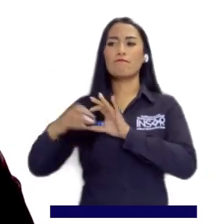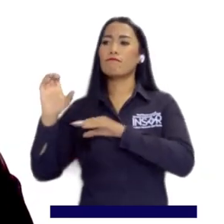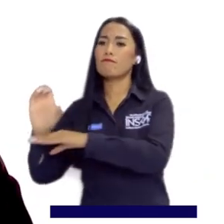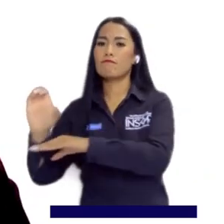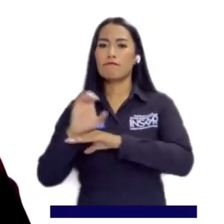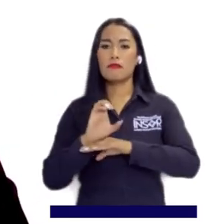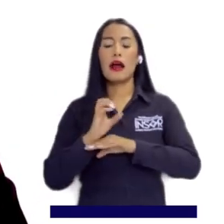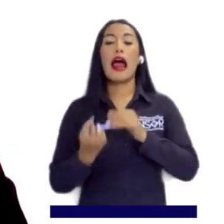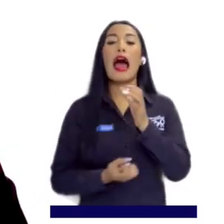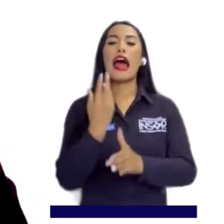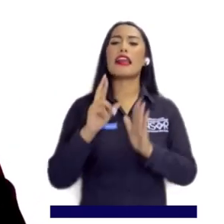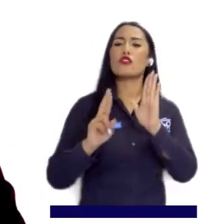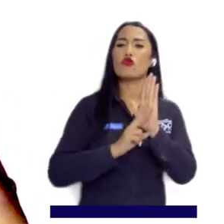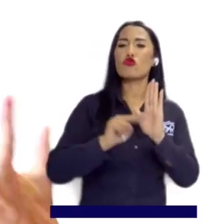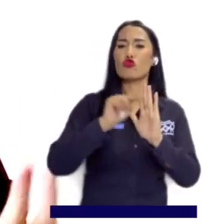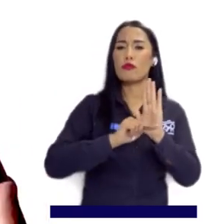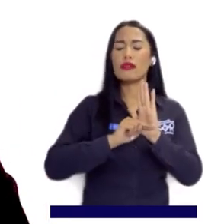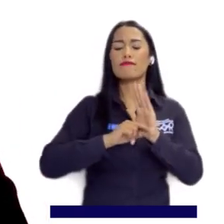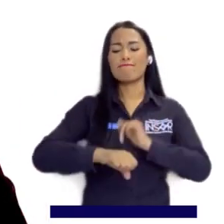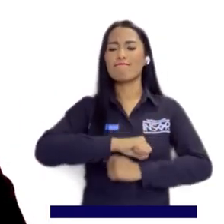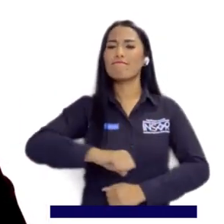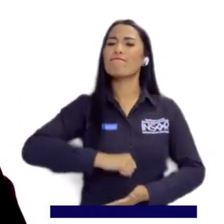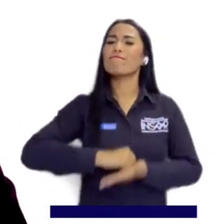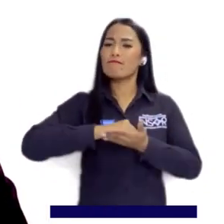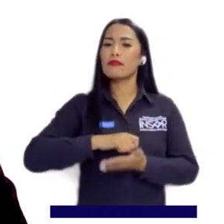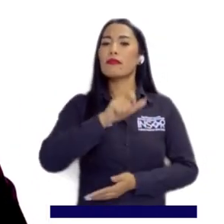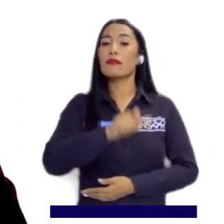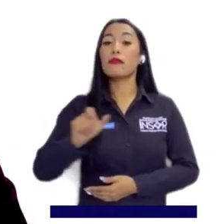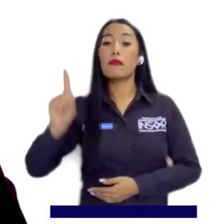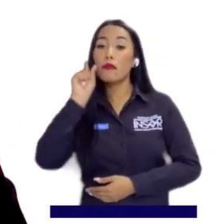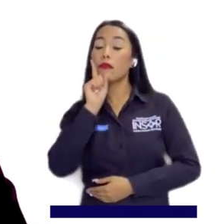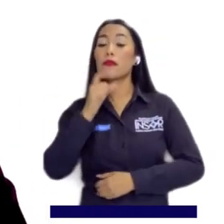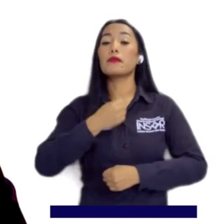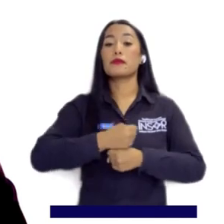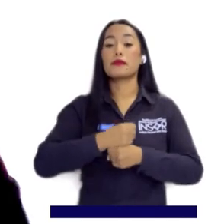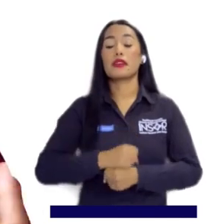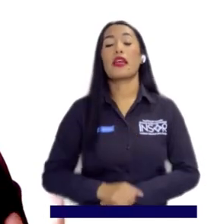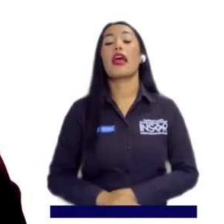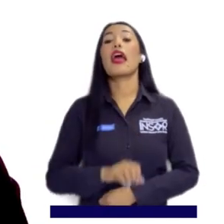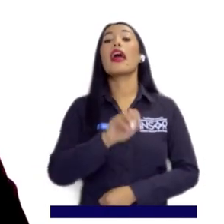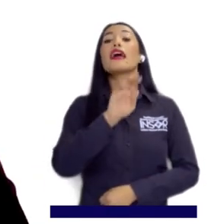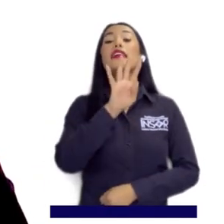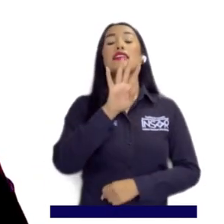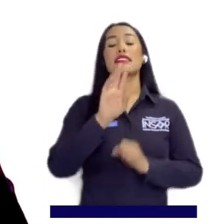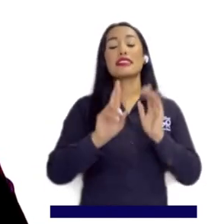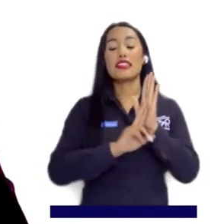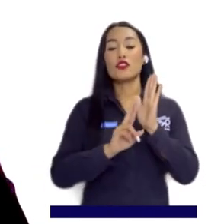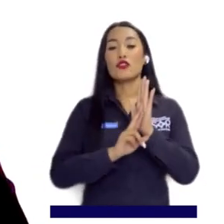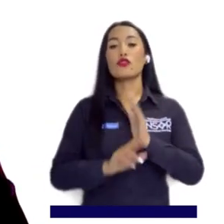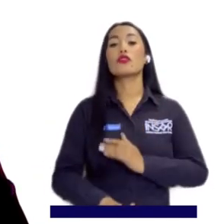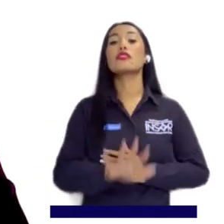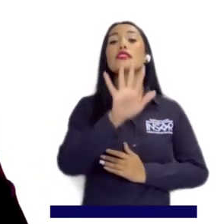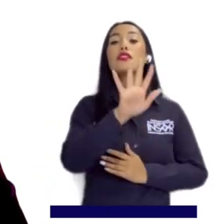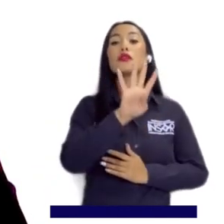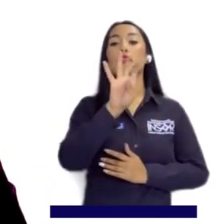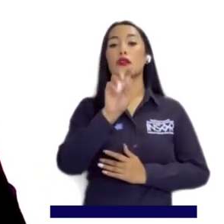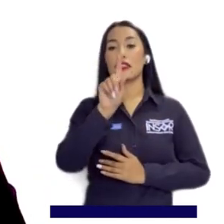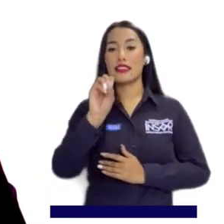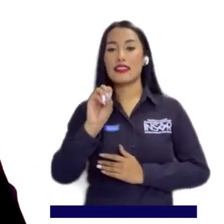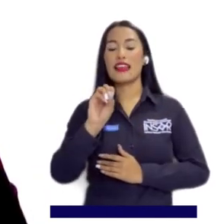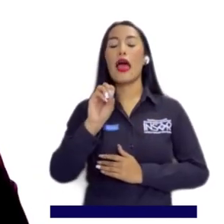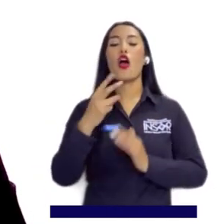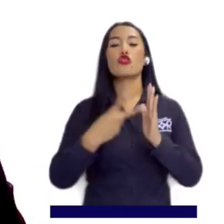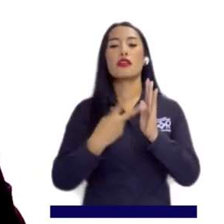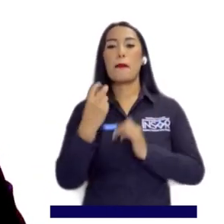entidades en la transformación normativa para la garantía de derechos de las personas sordas. Trabajamos en la resolución 5960 del